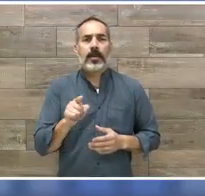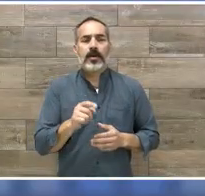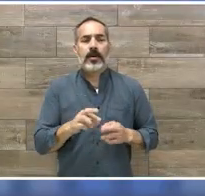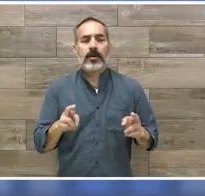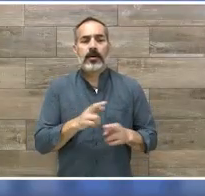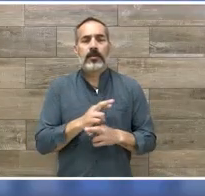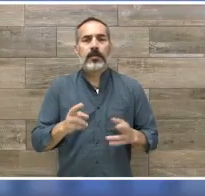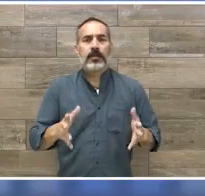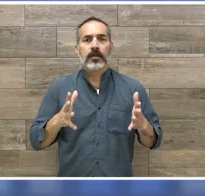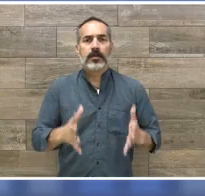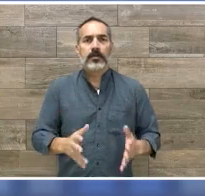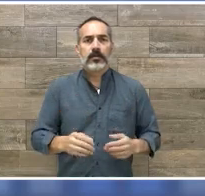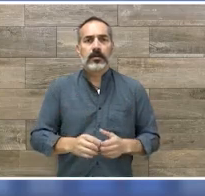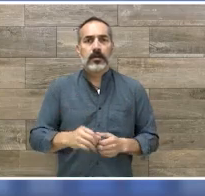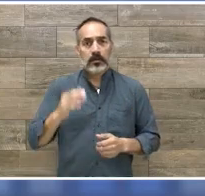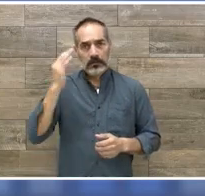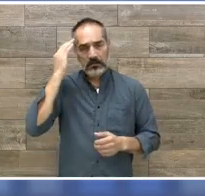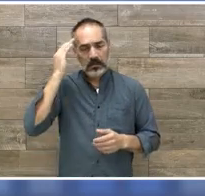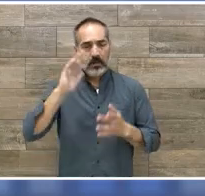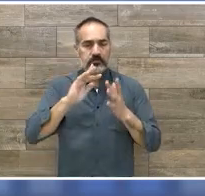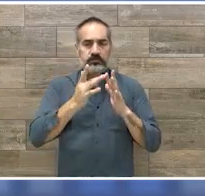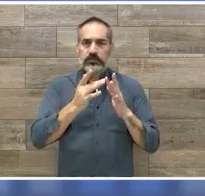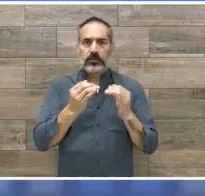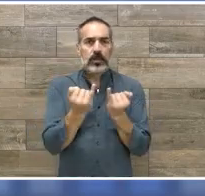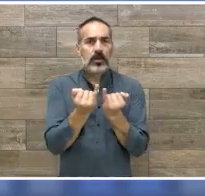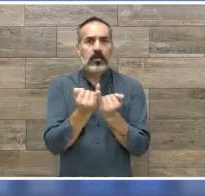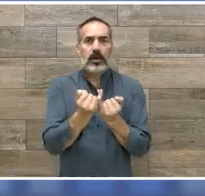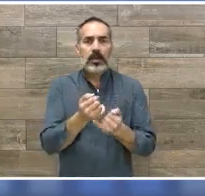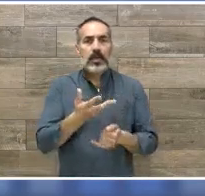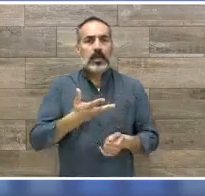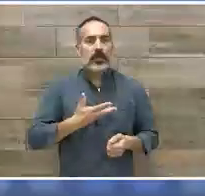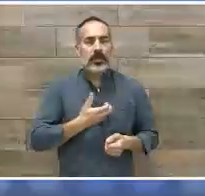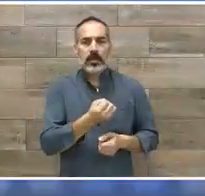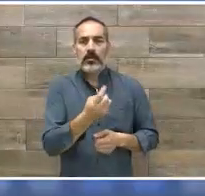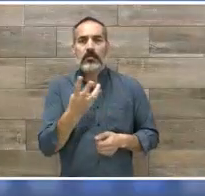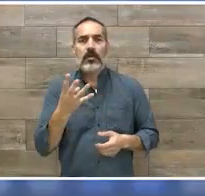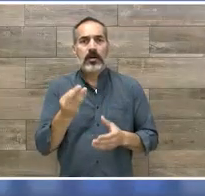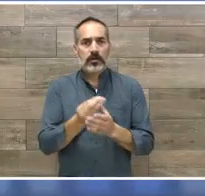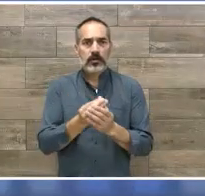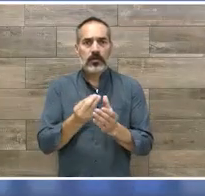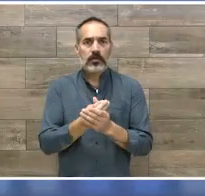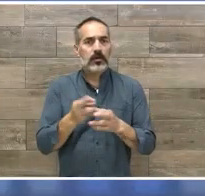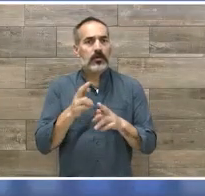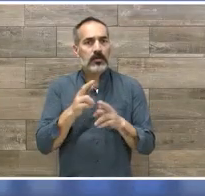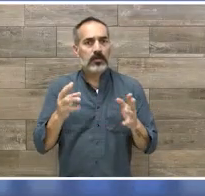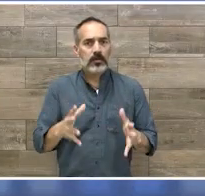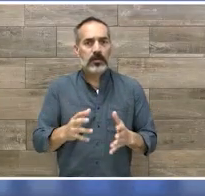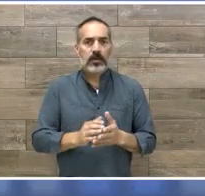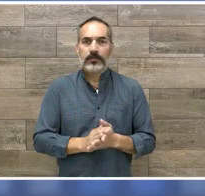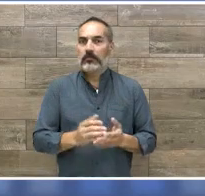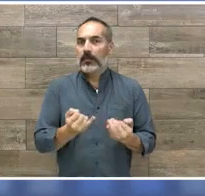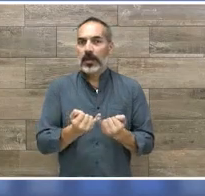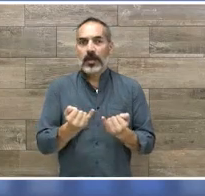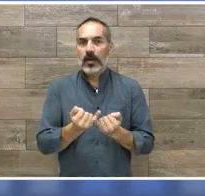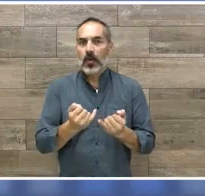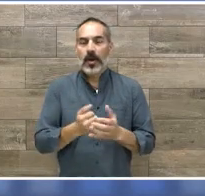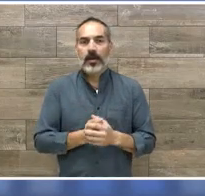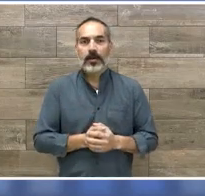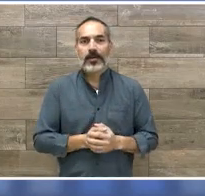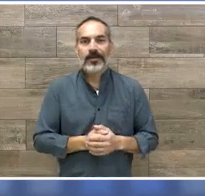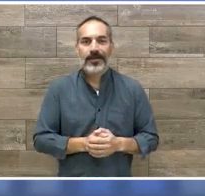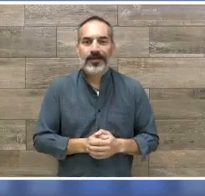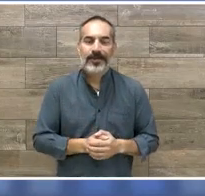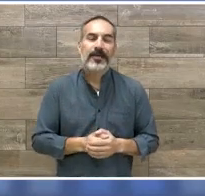rehabilitación cognitiva. Cuenta con varios cursos enfocados a la rehabilitación neurocognitiva, así como de manejo de